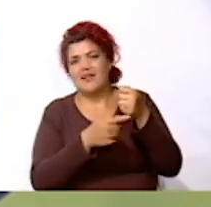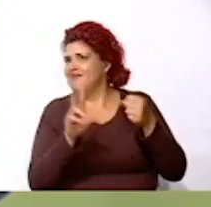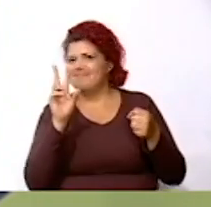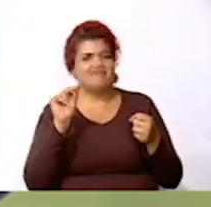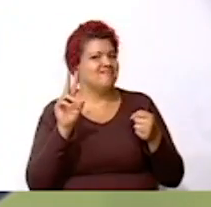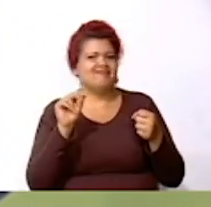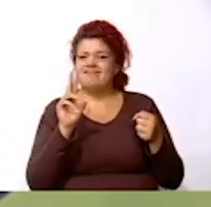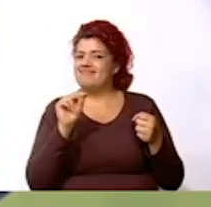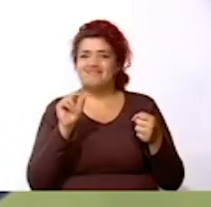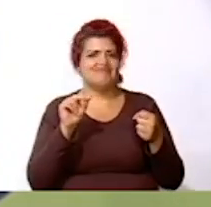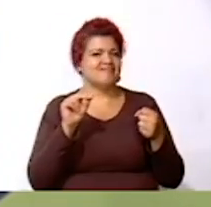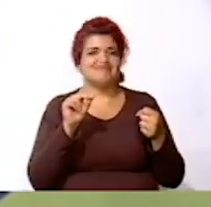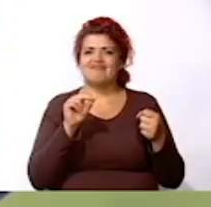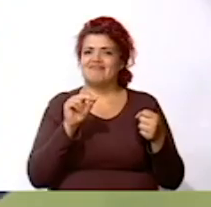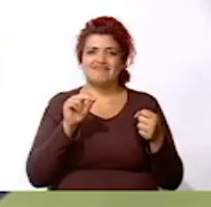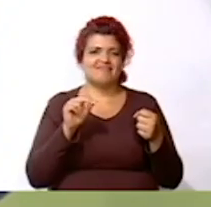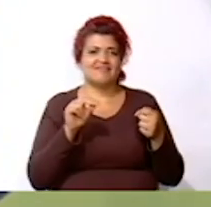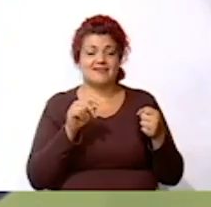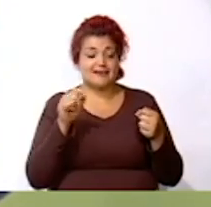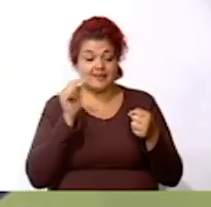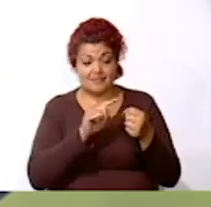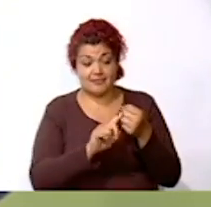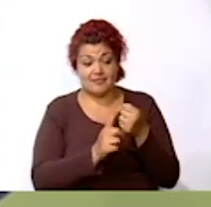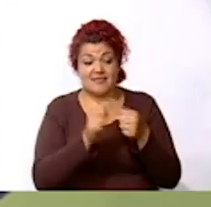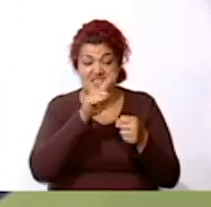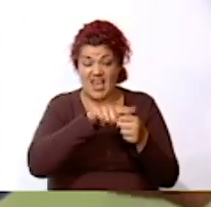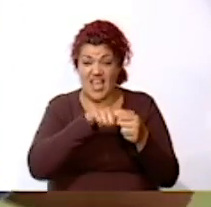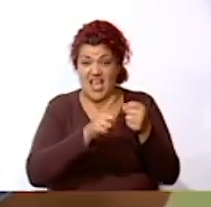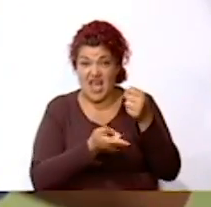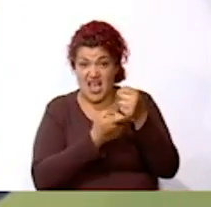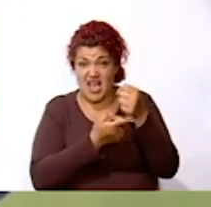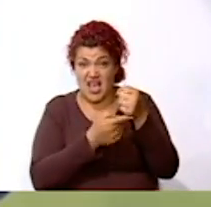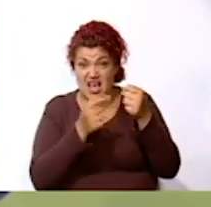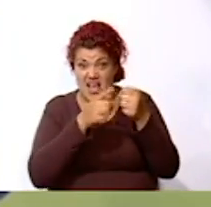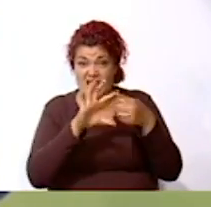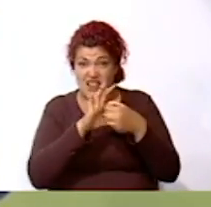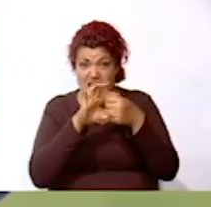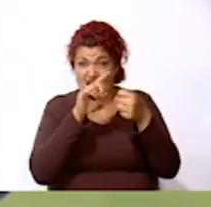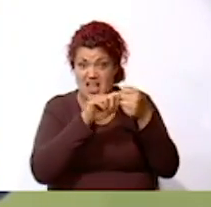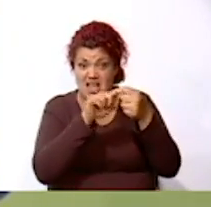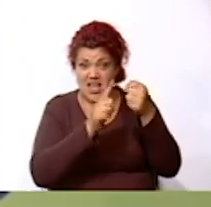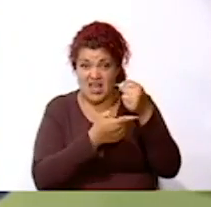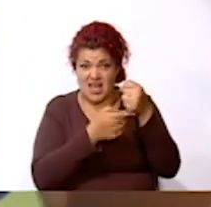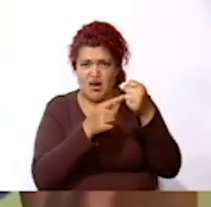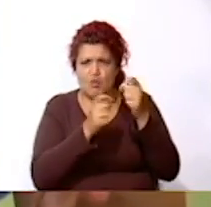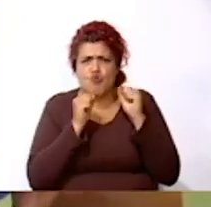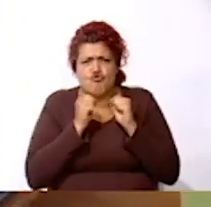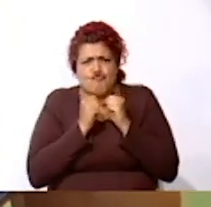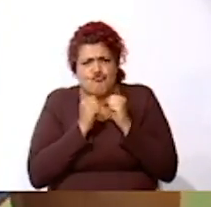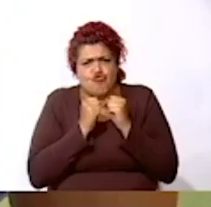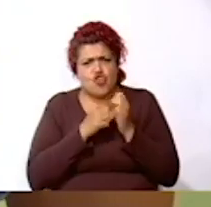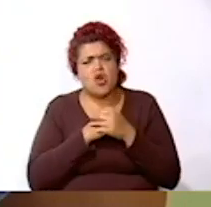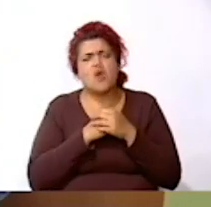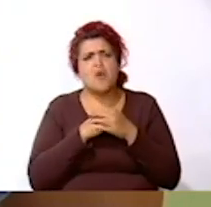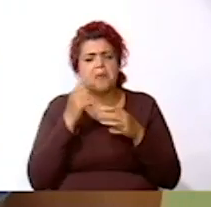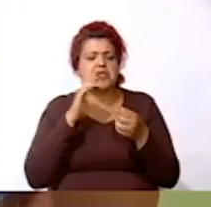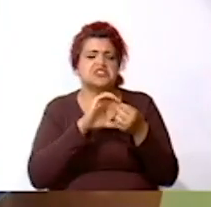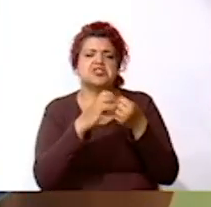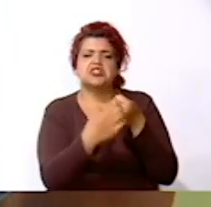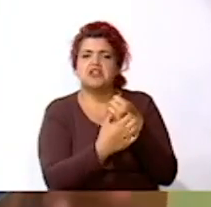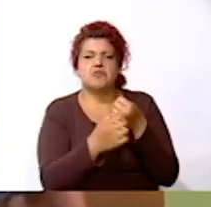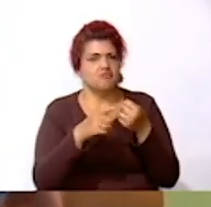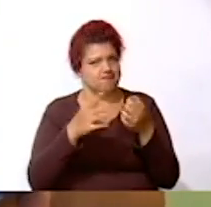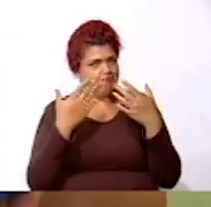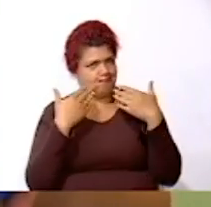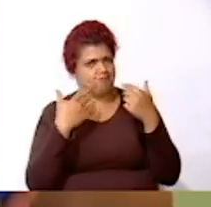Del planeta Entonces Estas zonas Son más frías Que estas centrales Y así es como se divide Y